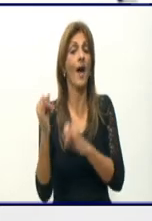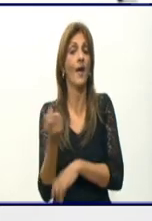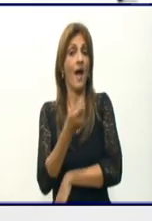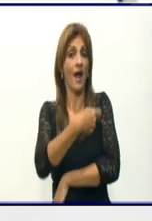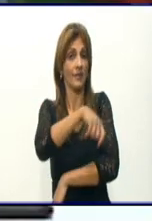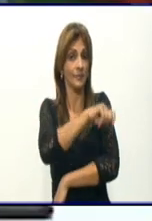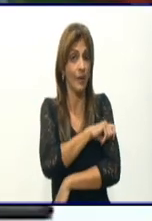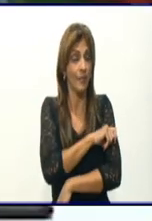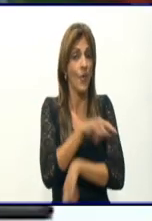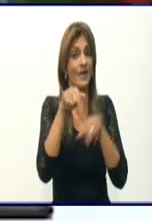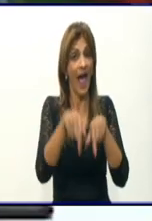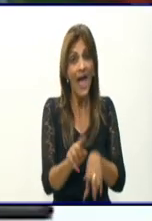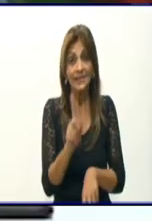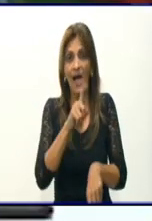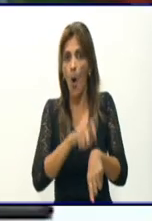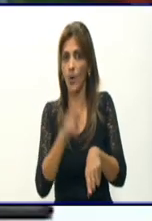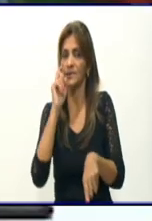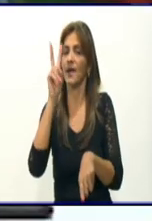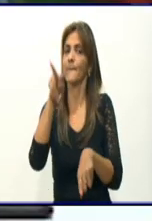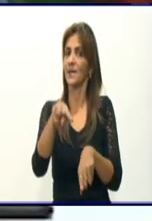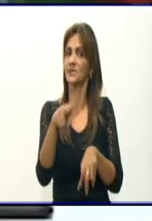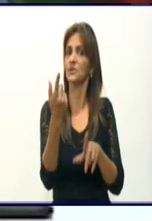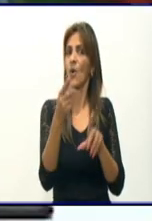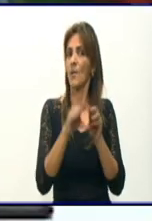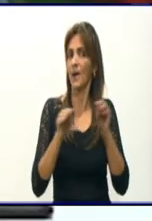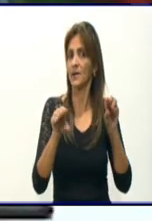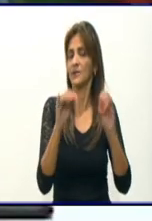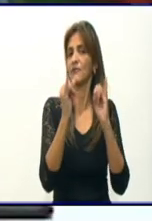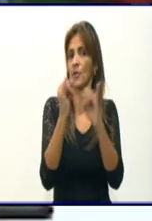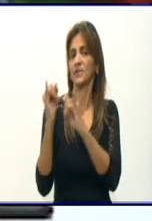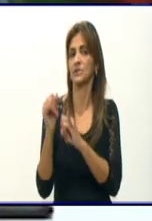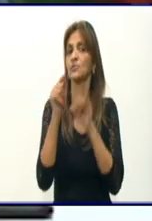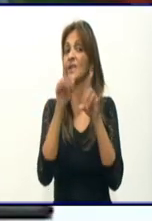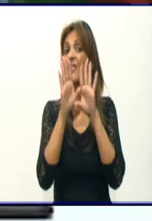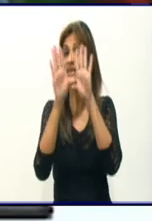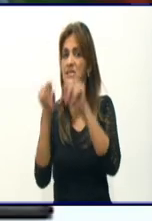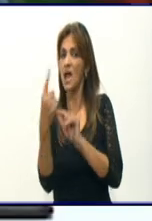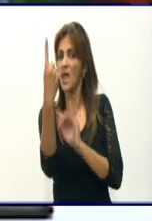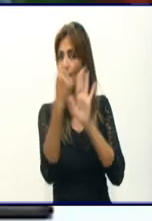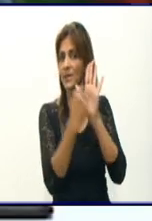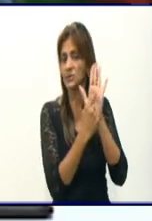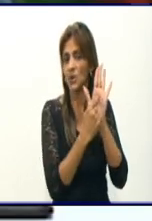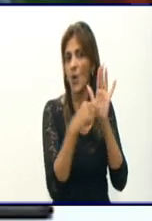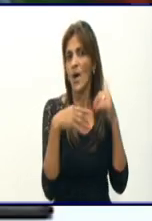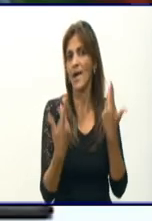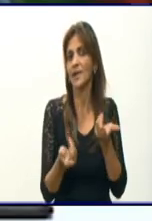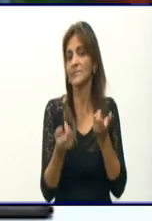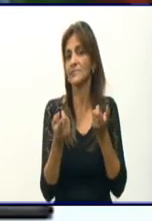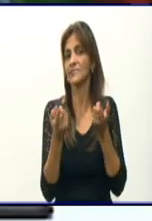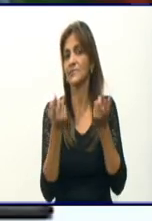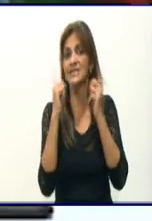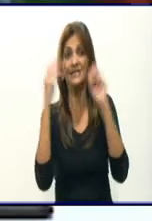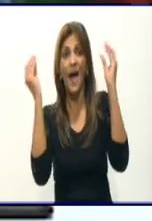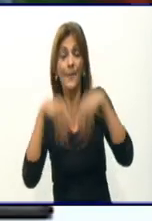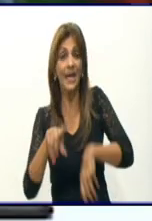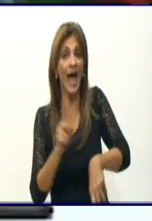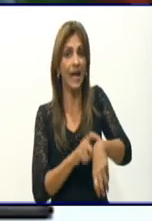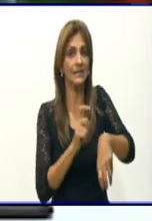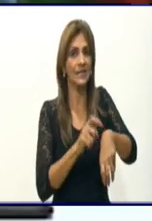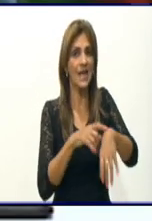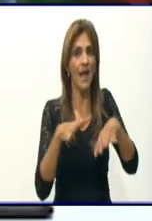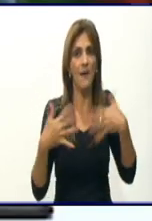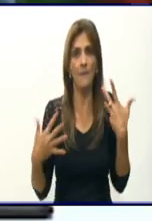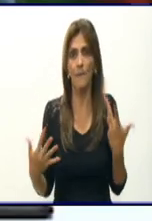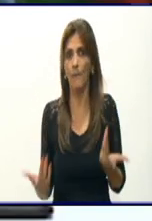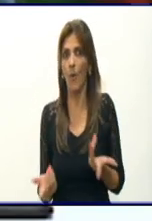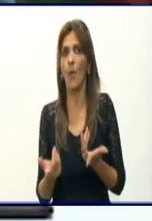a esta hora con nosotros. Y usted hablaba de que uno de los elementos fundamentales es la detección a tiempo, a partir de la pesquisa. Yo